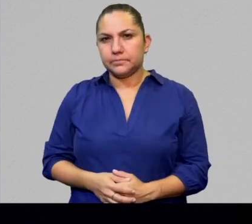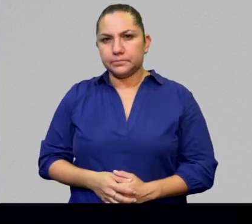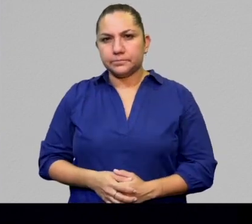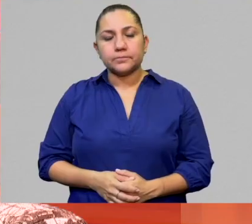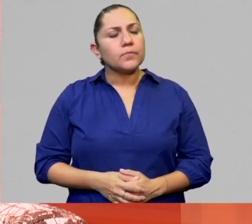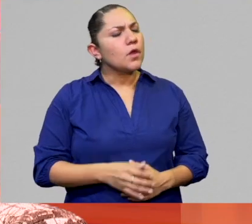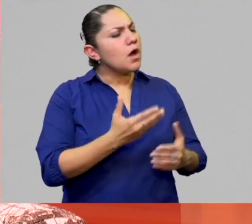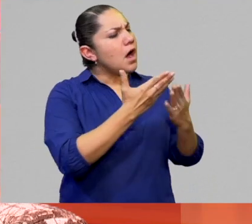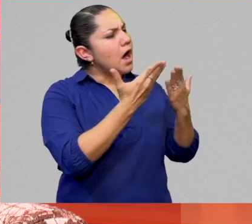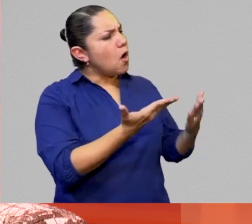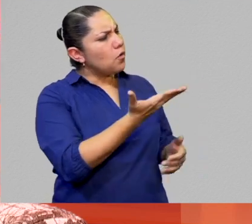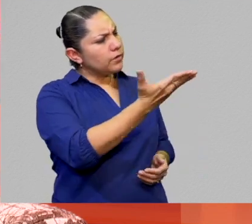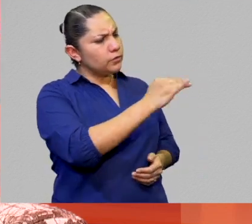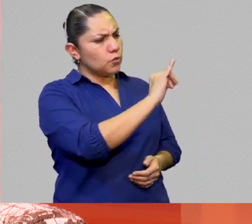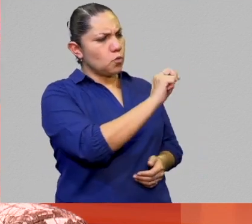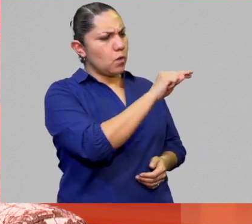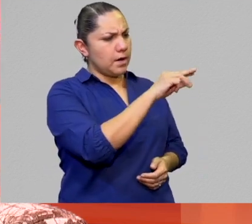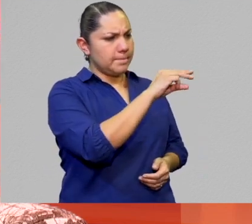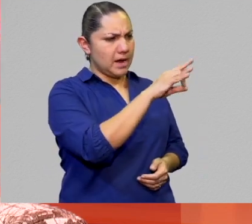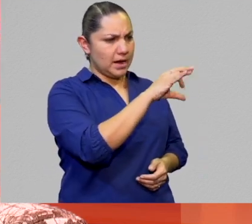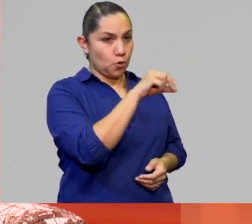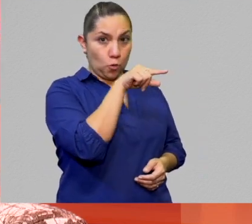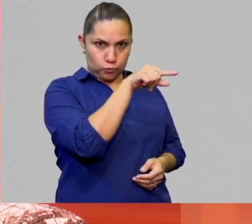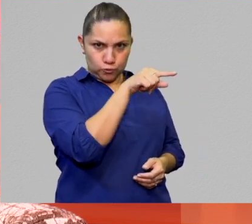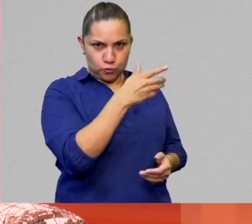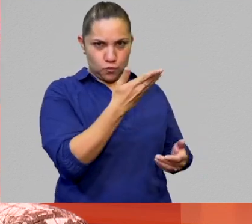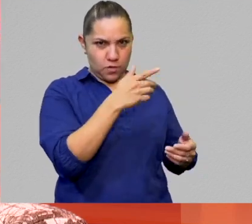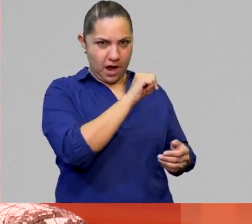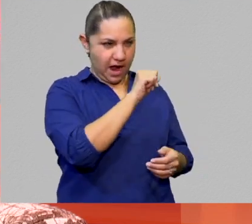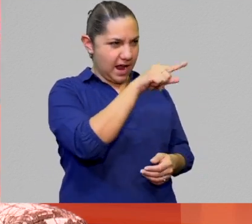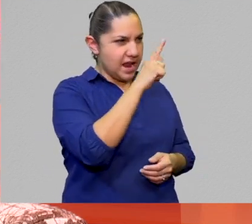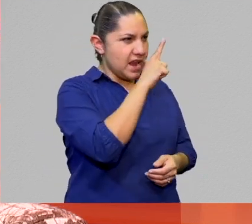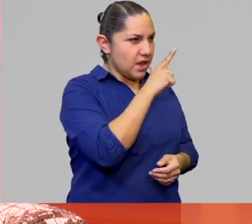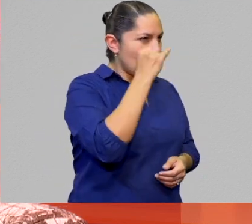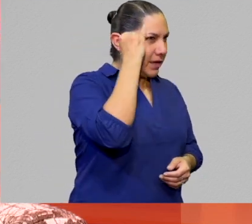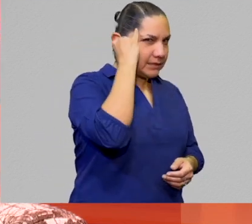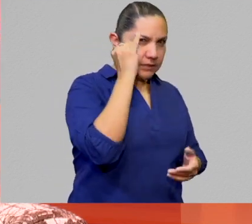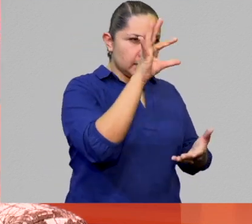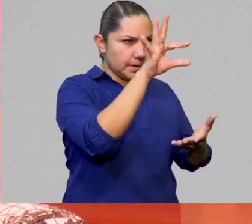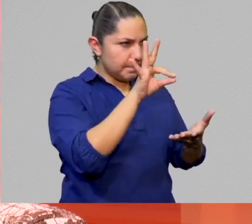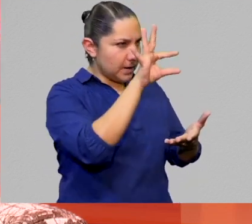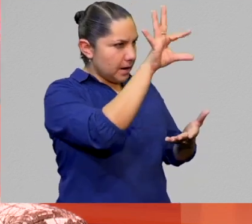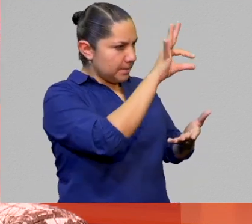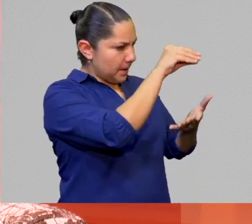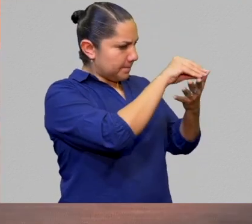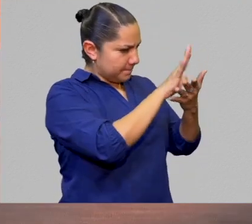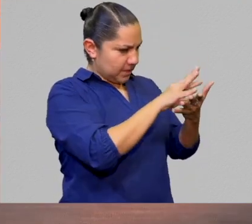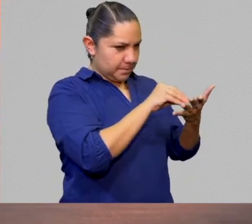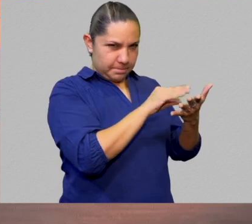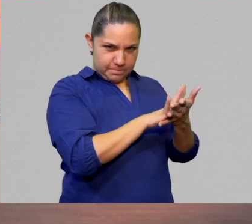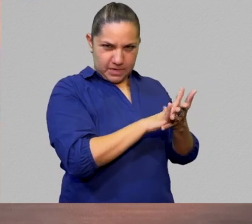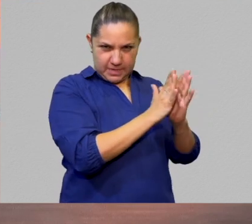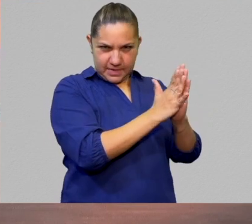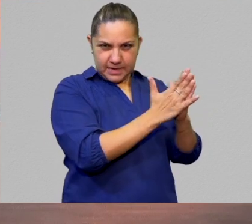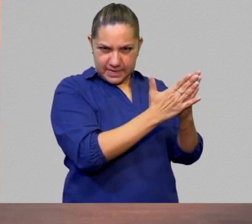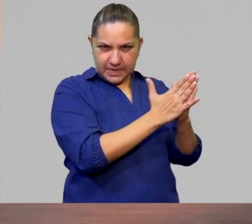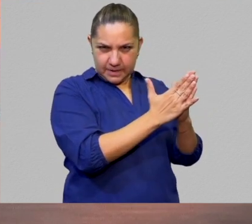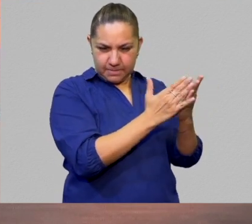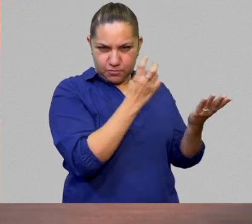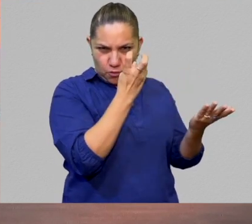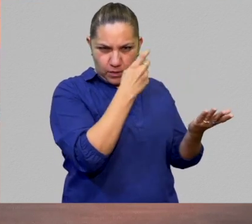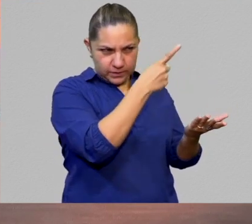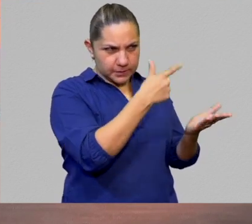Y voy contigo, Juan Mario, como editor y compilador del libro Las Lenguas Indígenas, ¿qué puedes decir